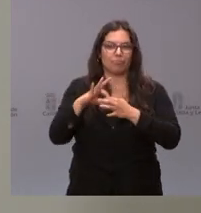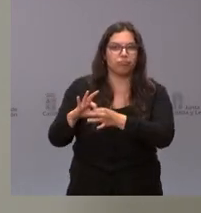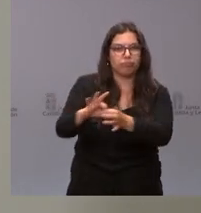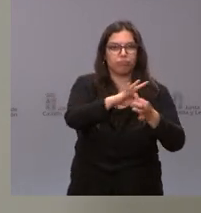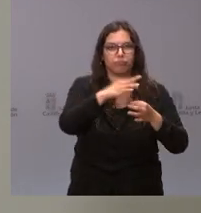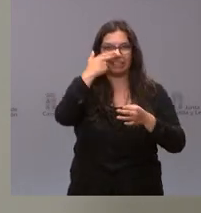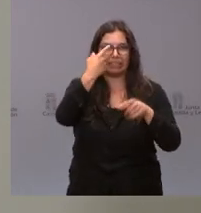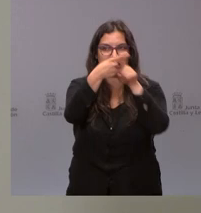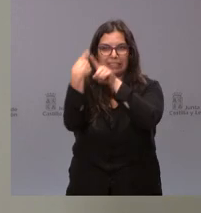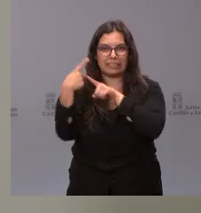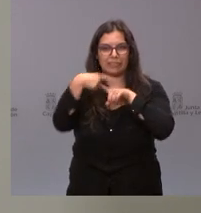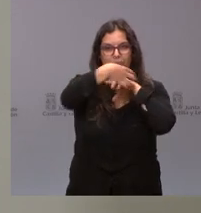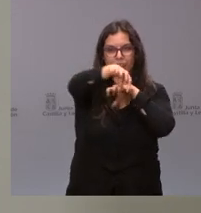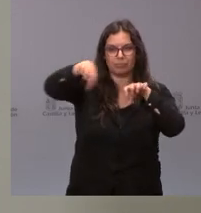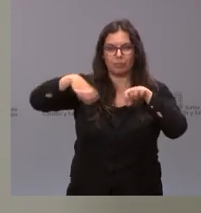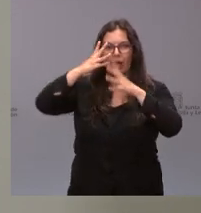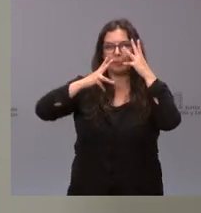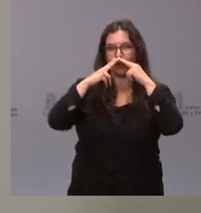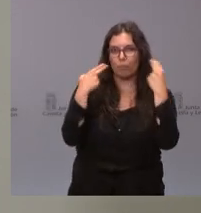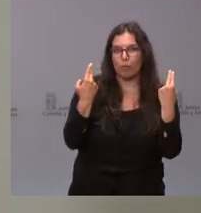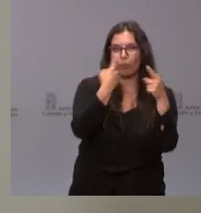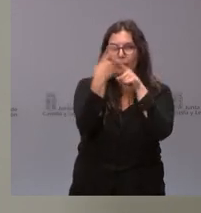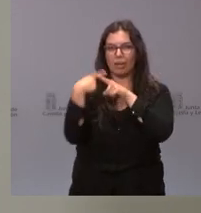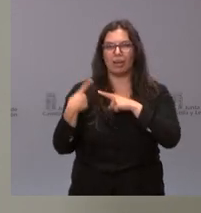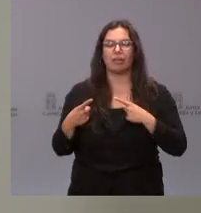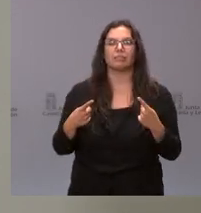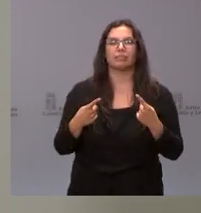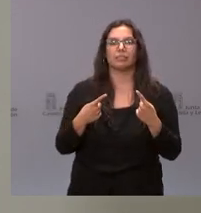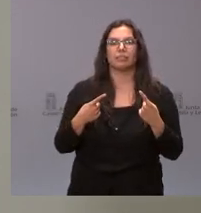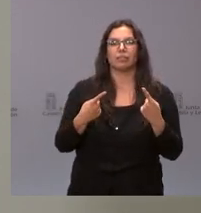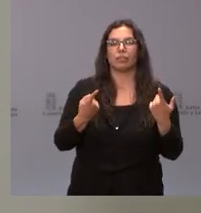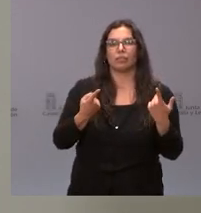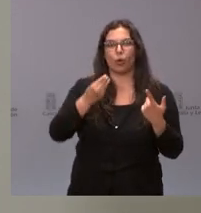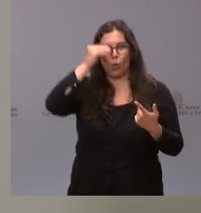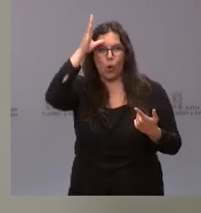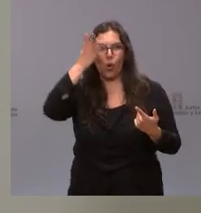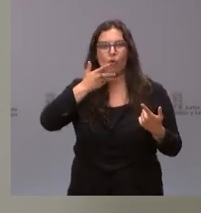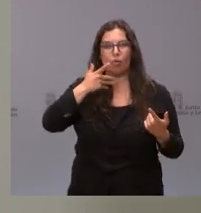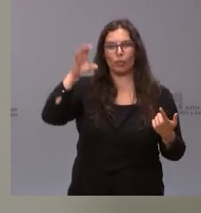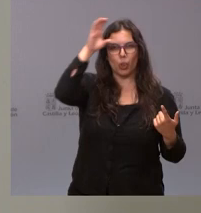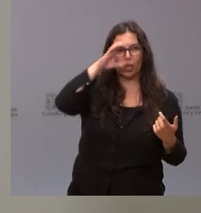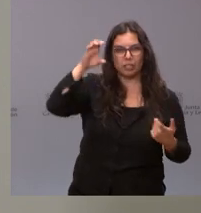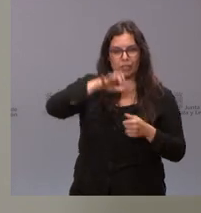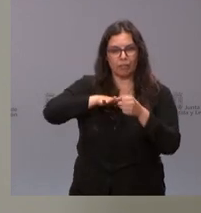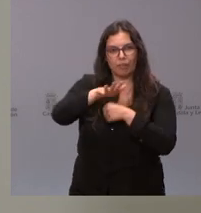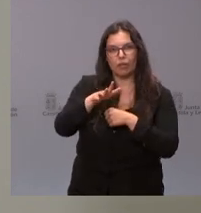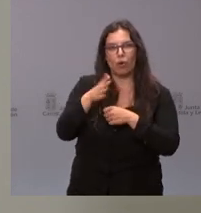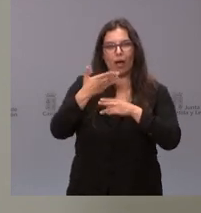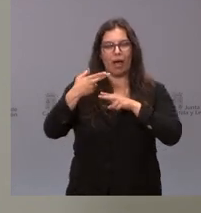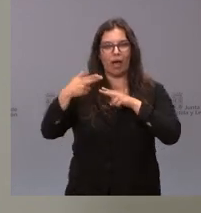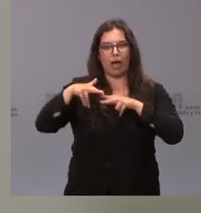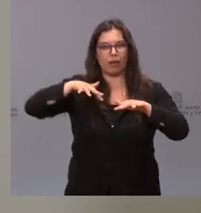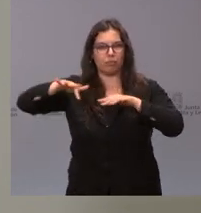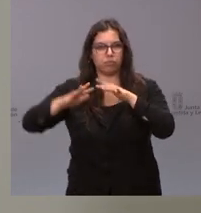intereses de administraciones públicas de conocimientos científicos de actividad